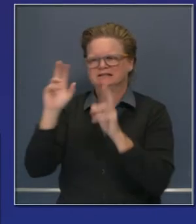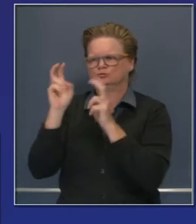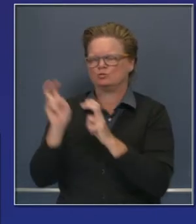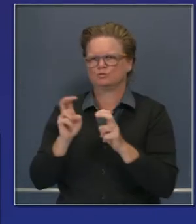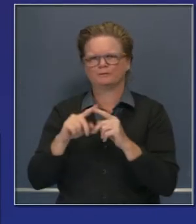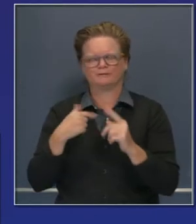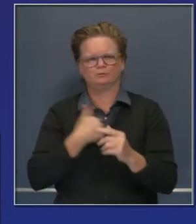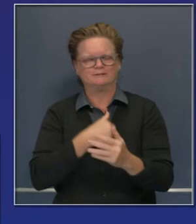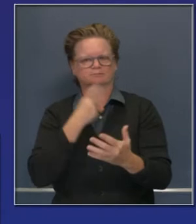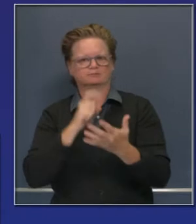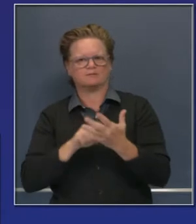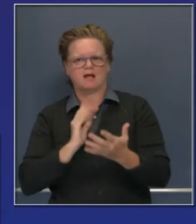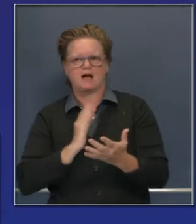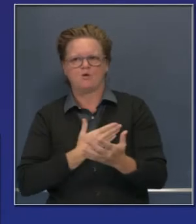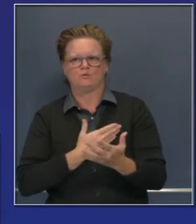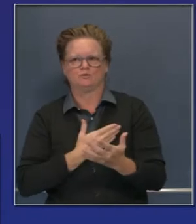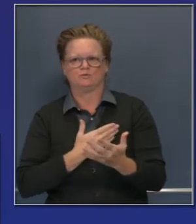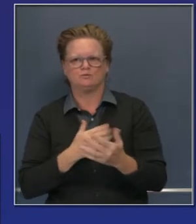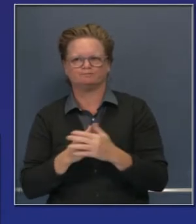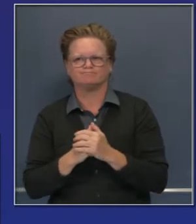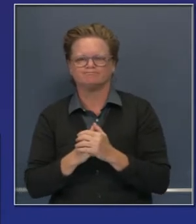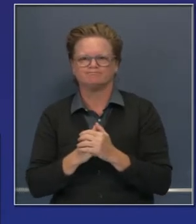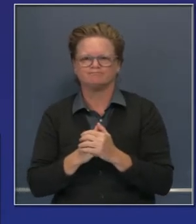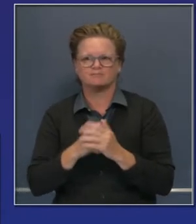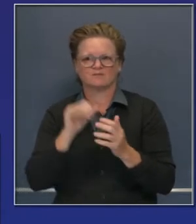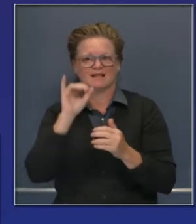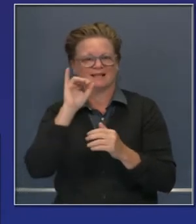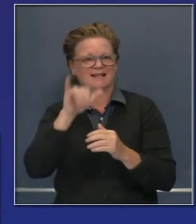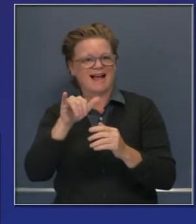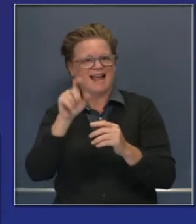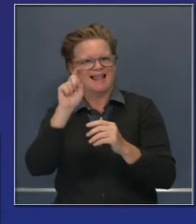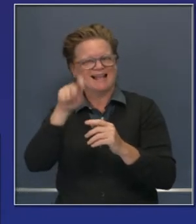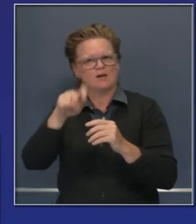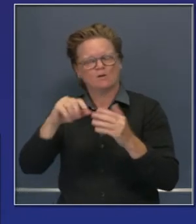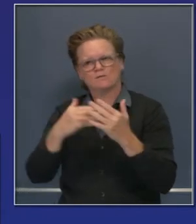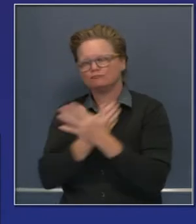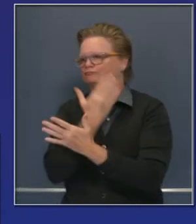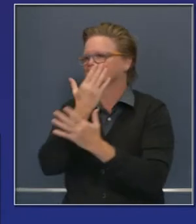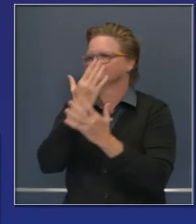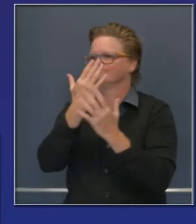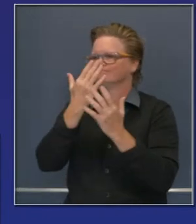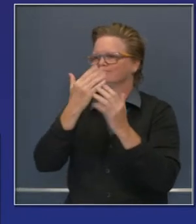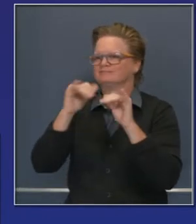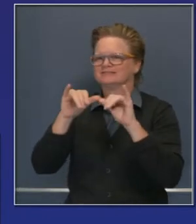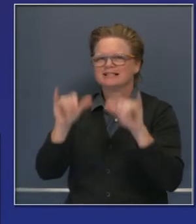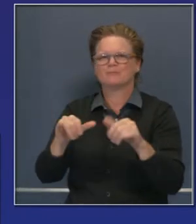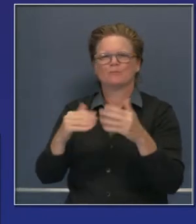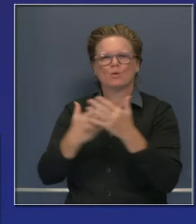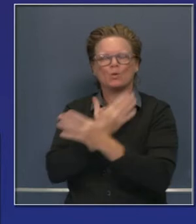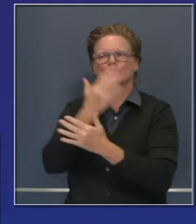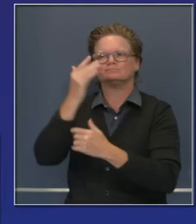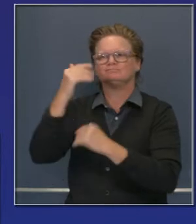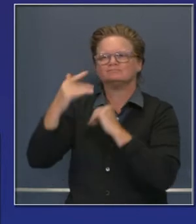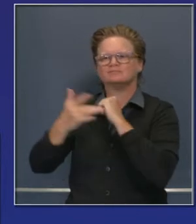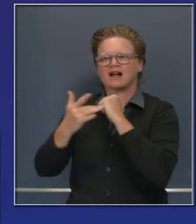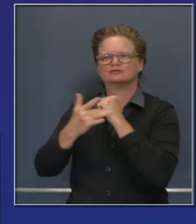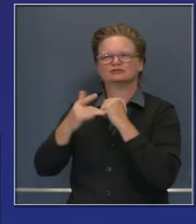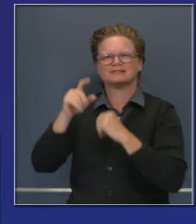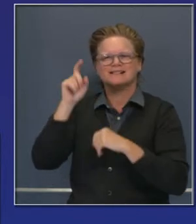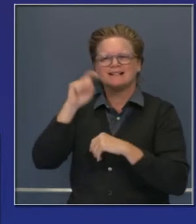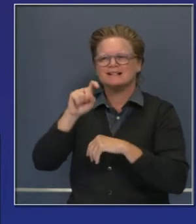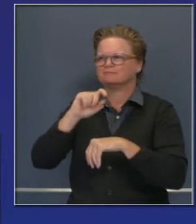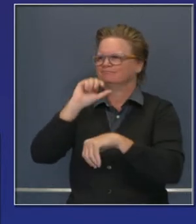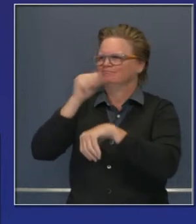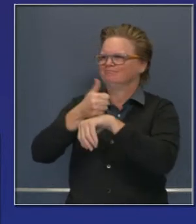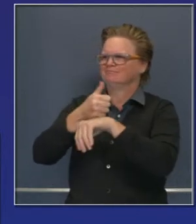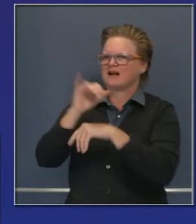es necesario en California y en muchos municipios. Reimaginarnos la forma de obtener y la forma de